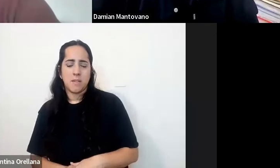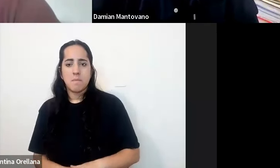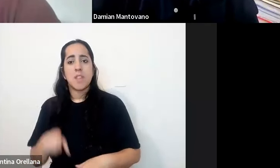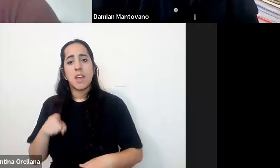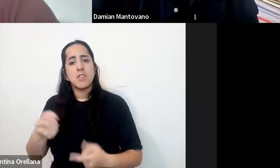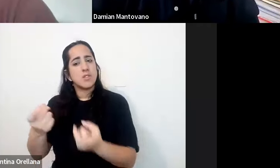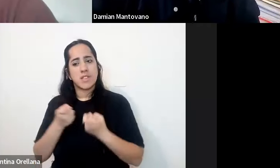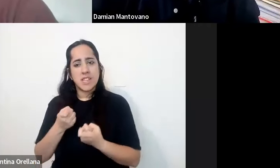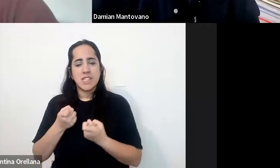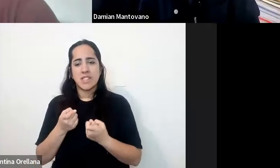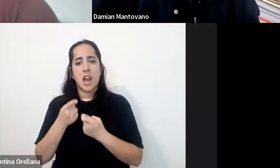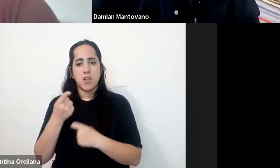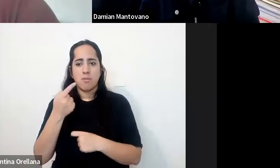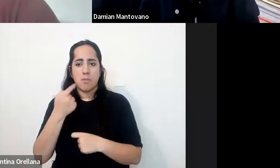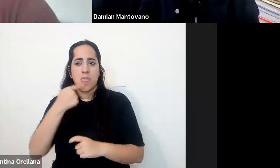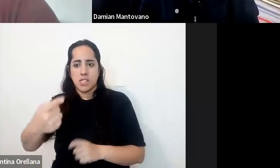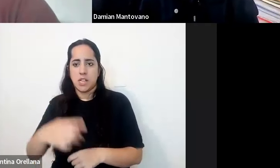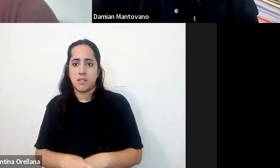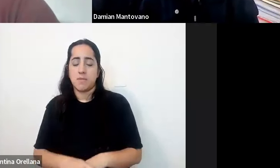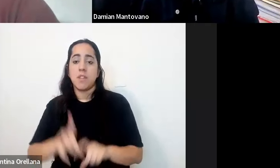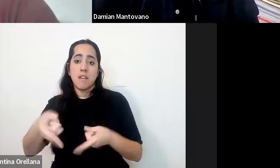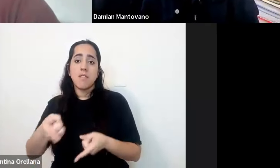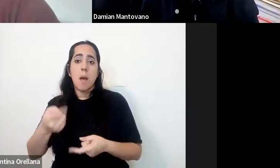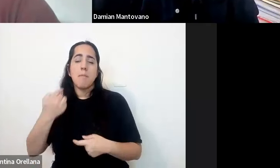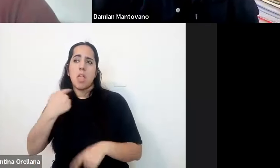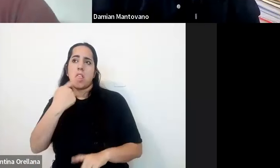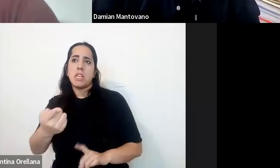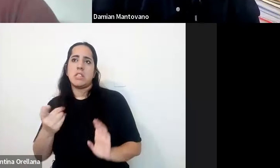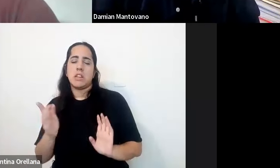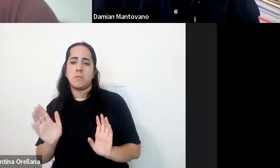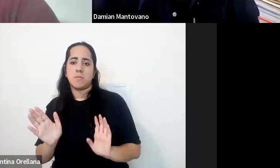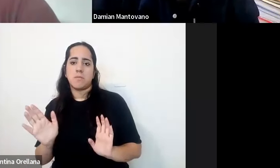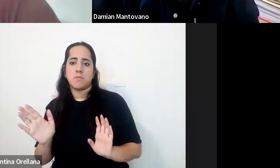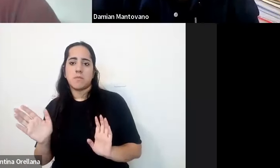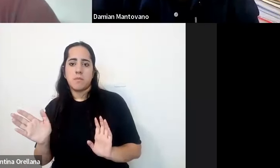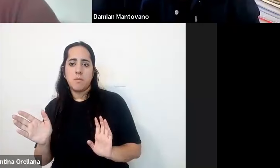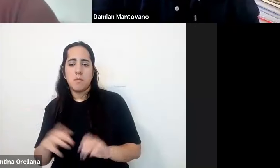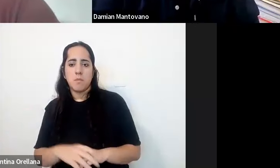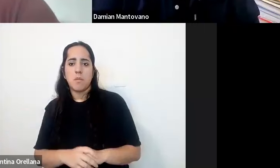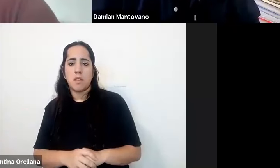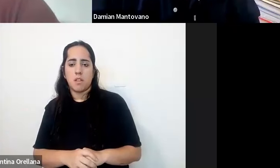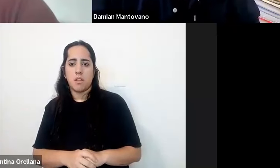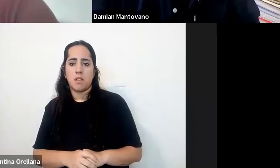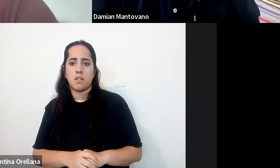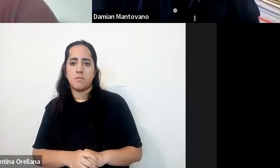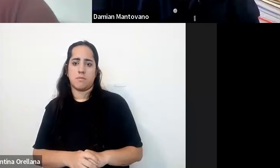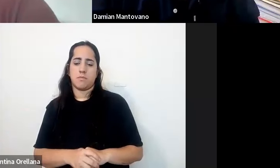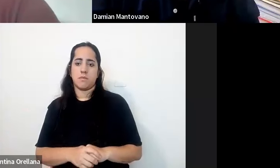como enmarcarlo pero también hay que reconocer que a veces se pone en juego sin justificar lo anterior como poniendo